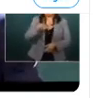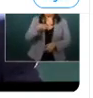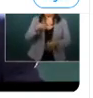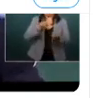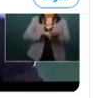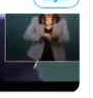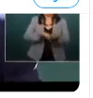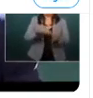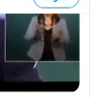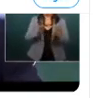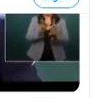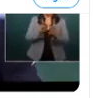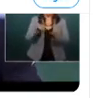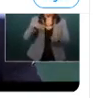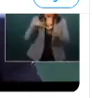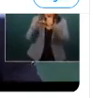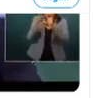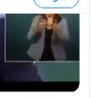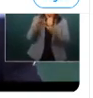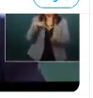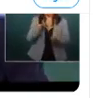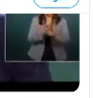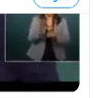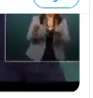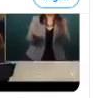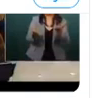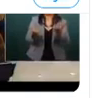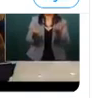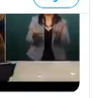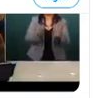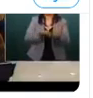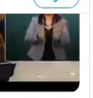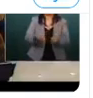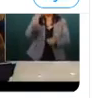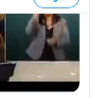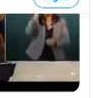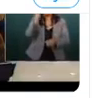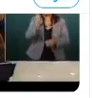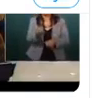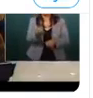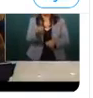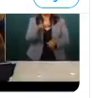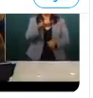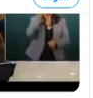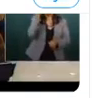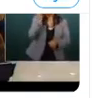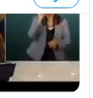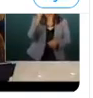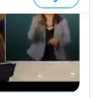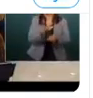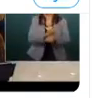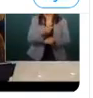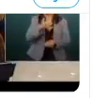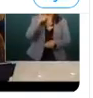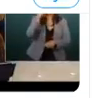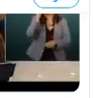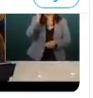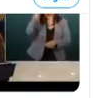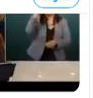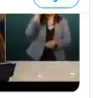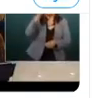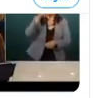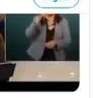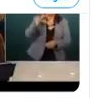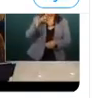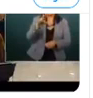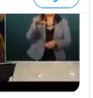Chihuahua Guanajuato Michoacán Nuevo León Tamaulipas y San Luis Potosí logramos dos importantes acuerdos por la salud y la economía de nuestros